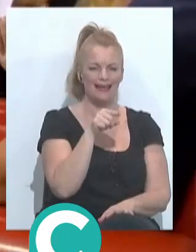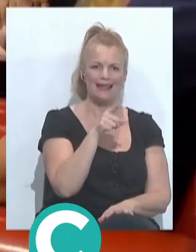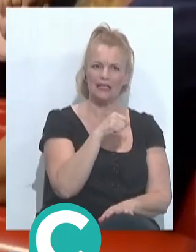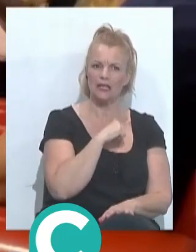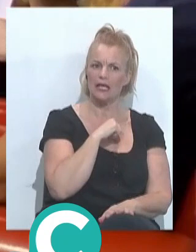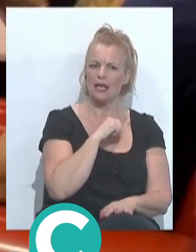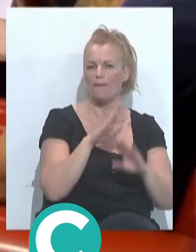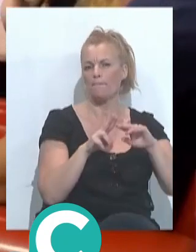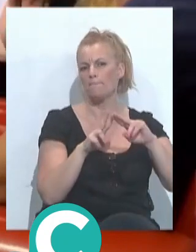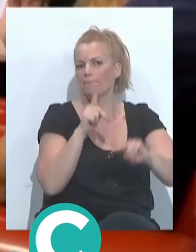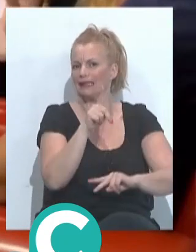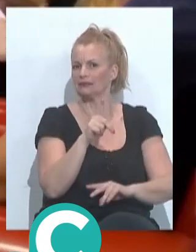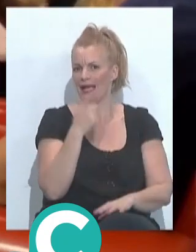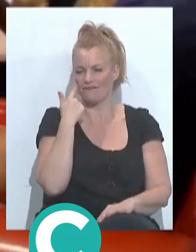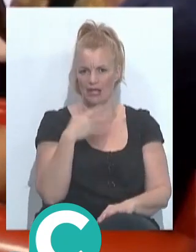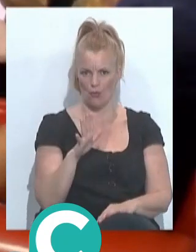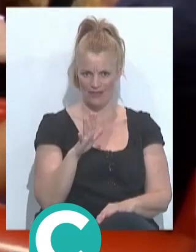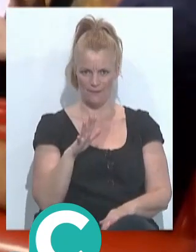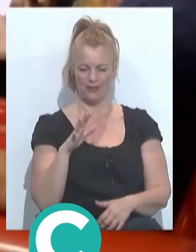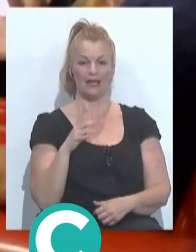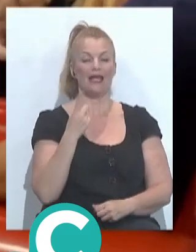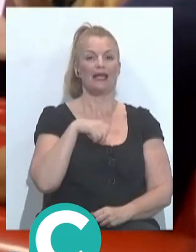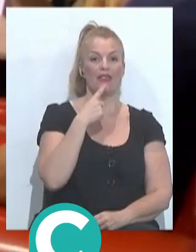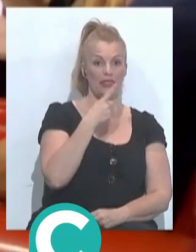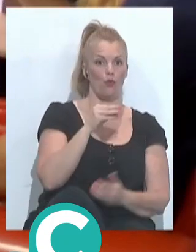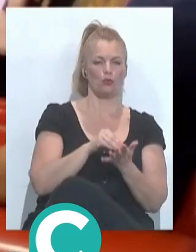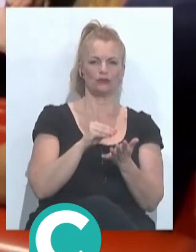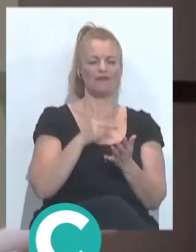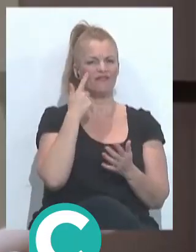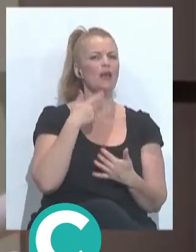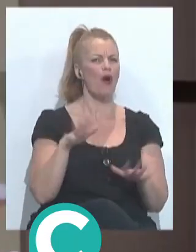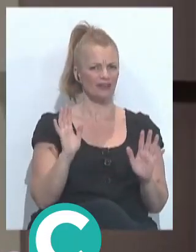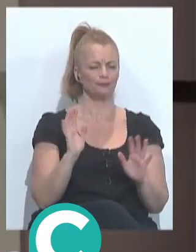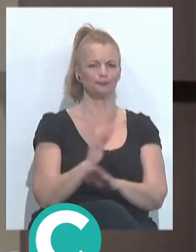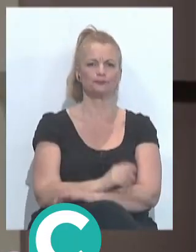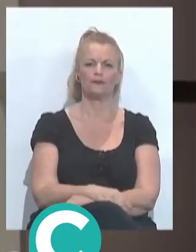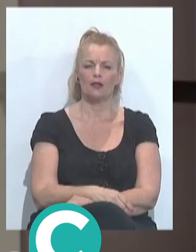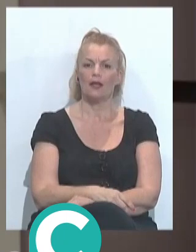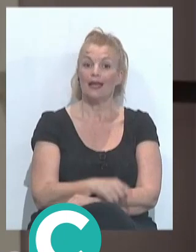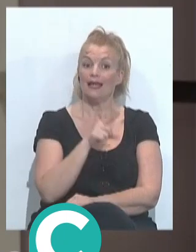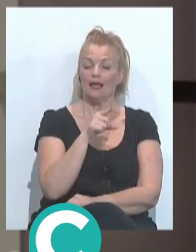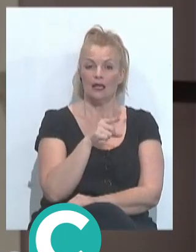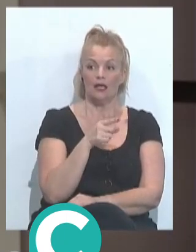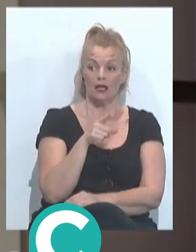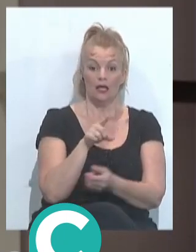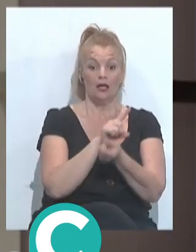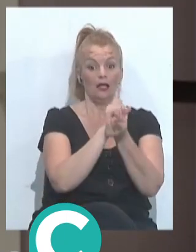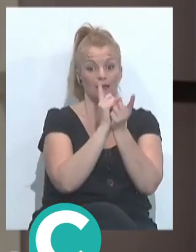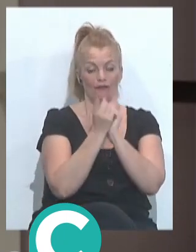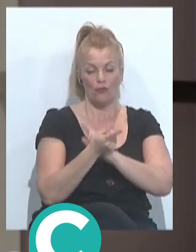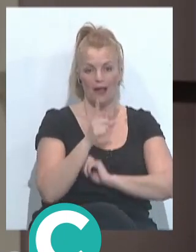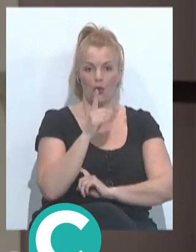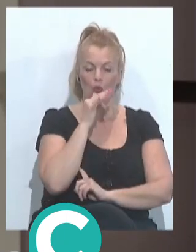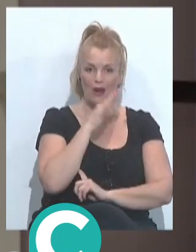esta tiene un pase y veremos a ver. Es una frase que decimos mucho. Un pase y veremos a ver. Entonces, si tú a eso lo transformas en ser jurado,